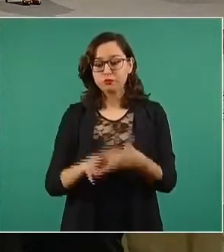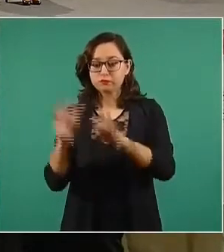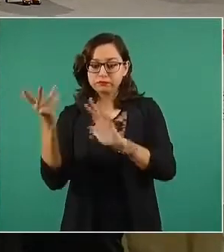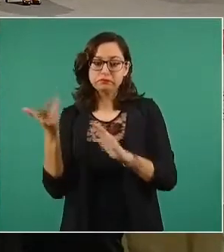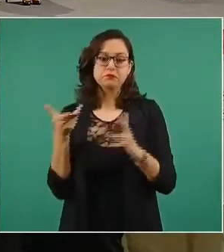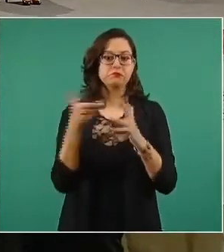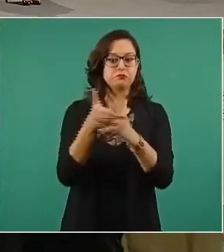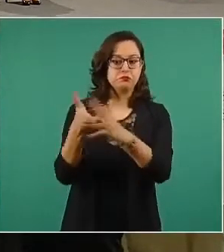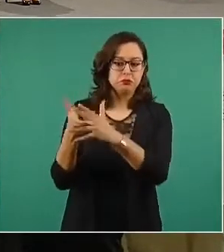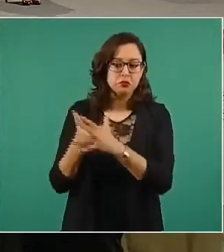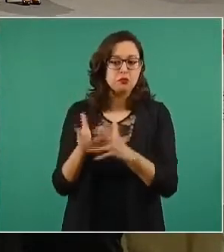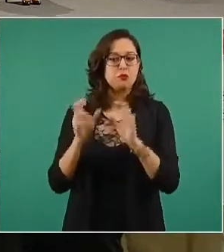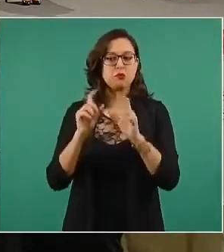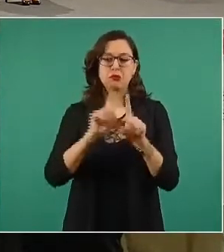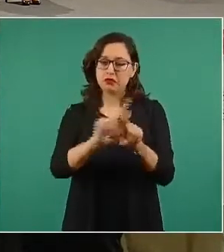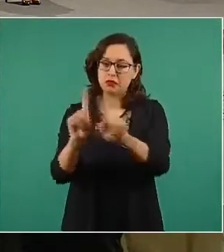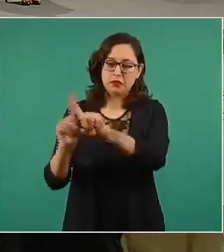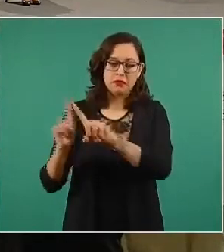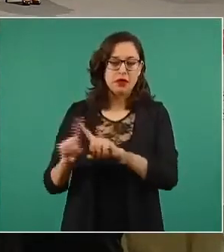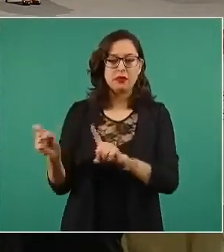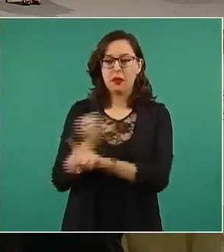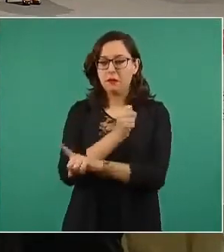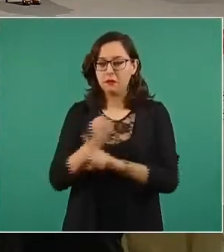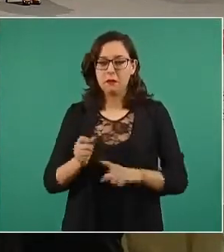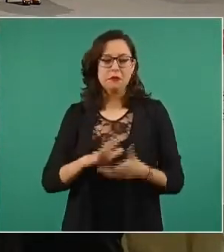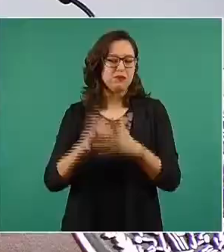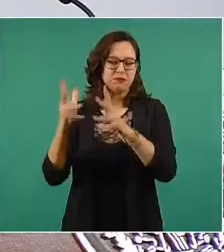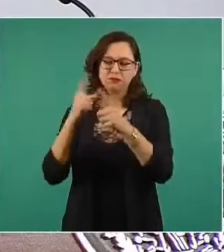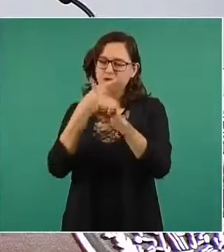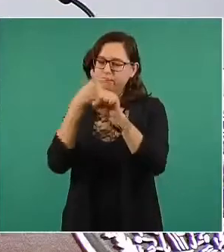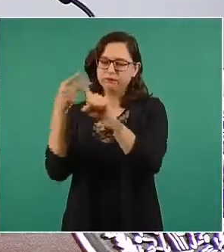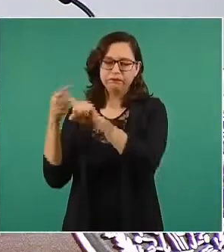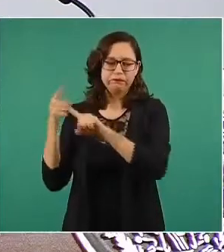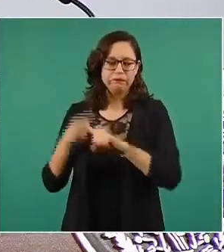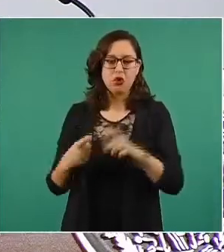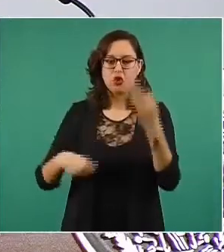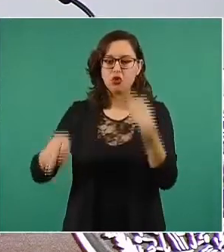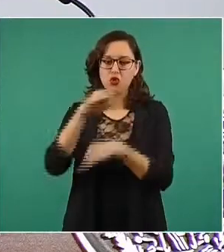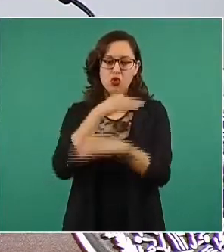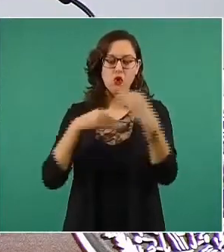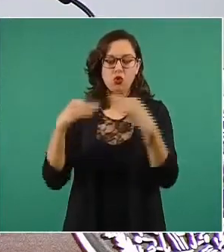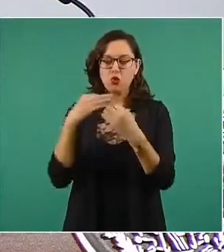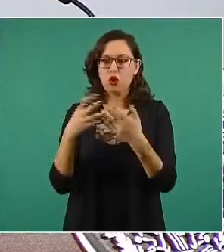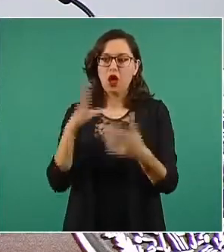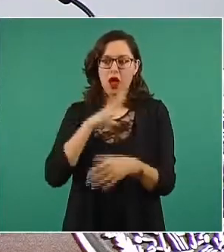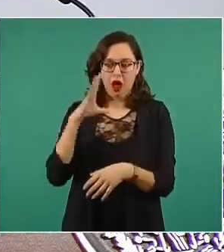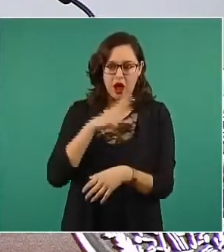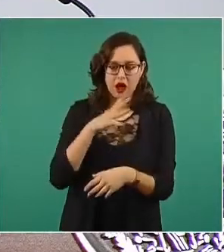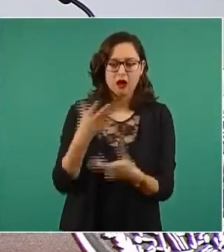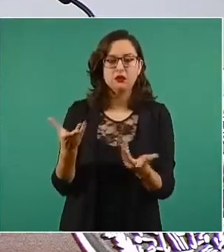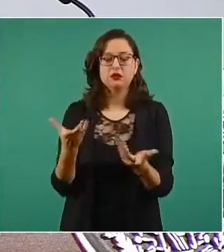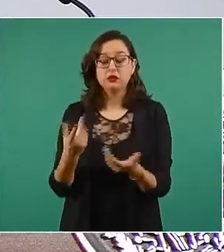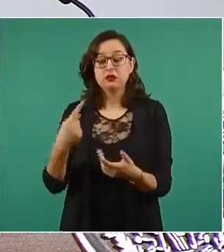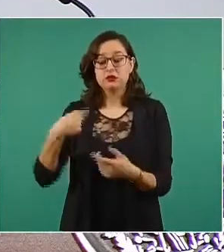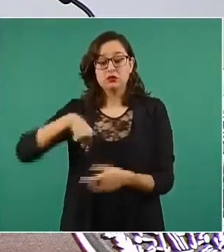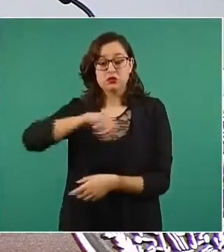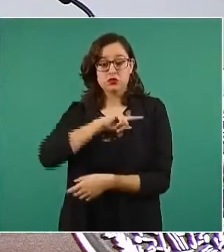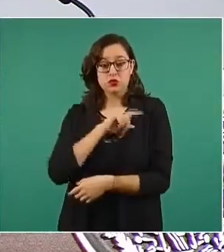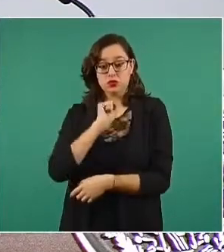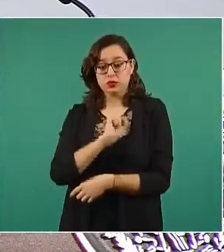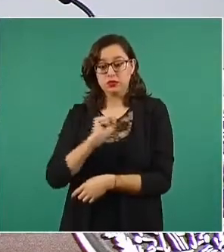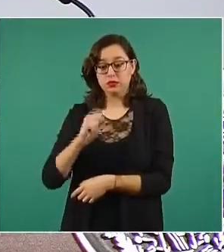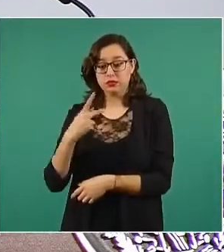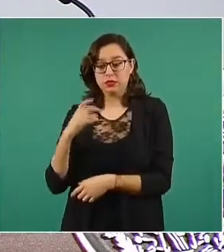y otras violencias, así como las acciones que hemos emprendido desde la Secretaría de Seguridad y